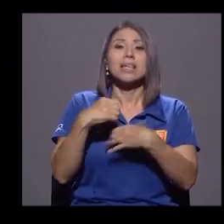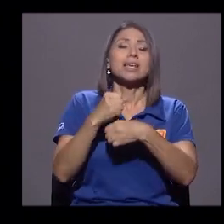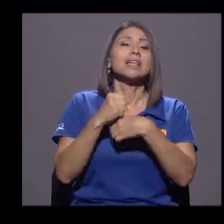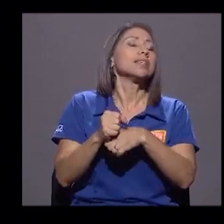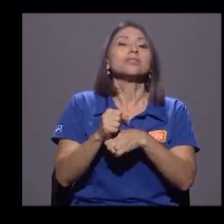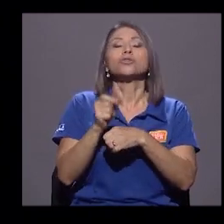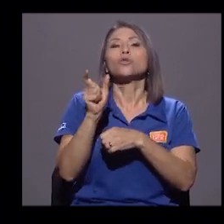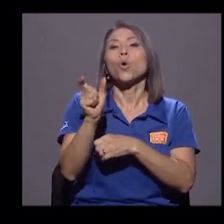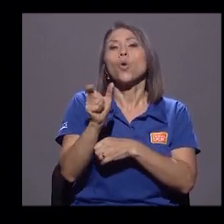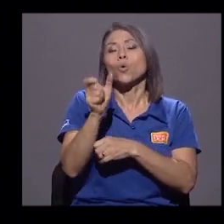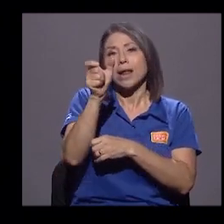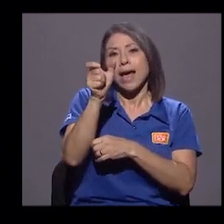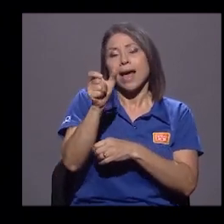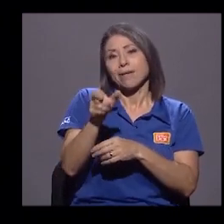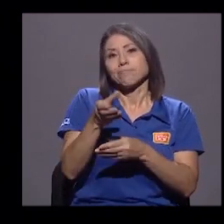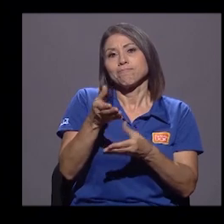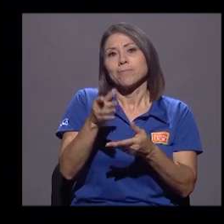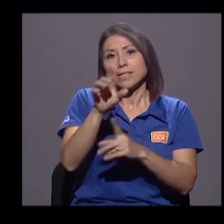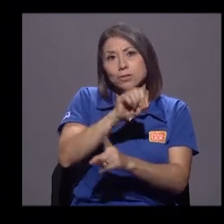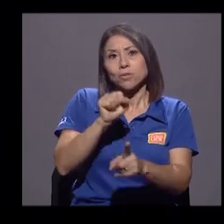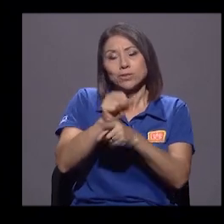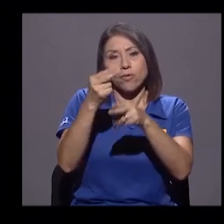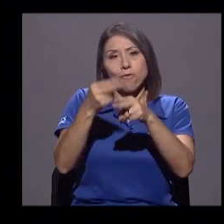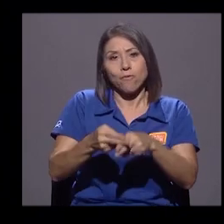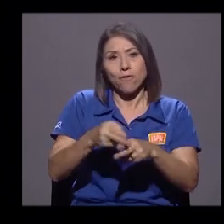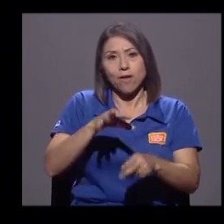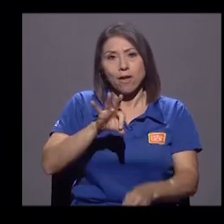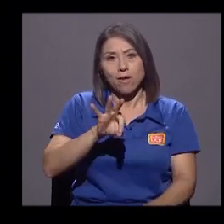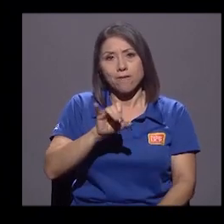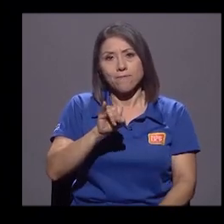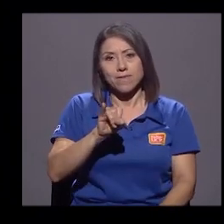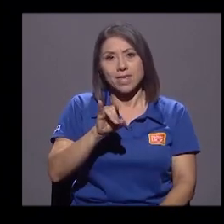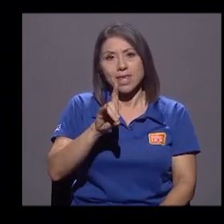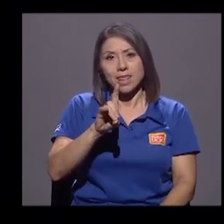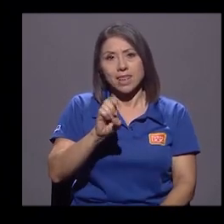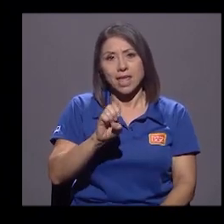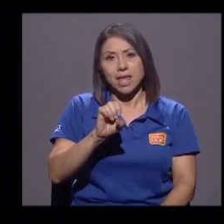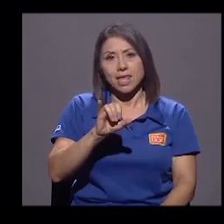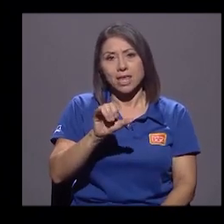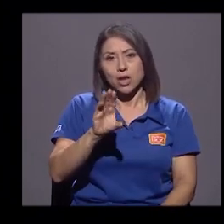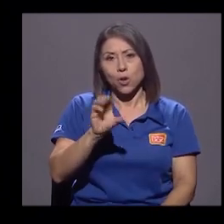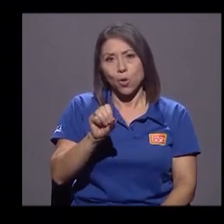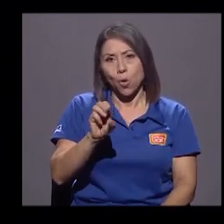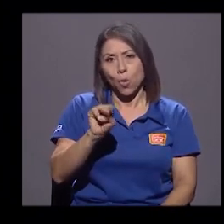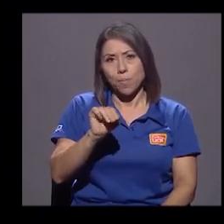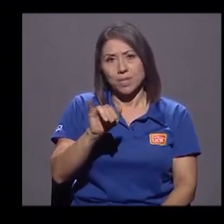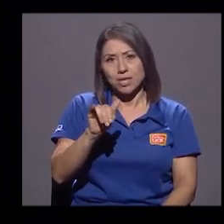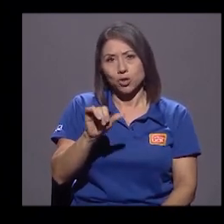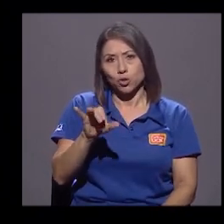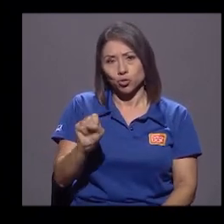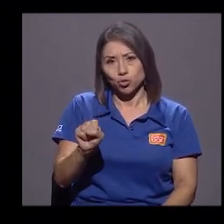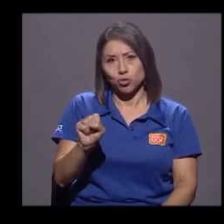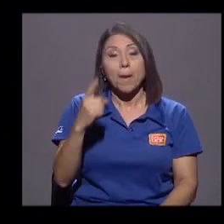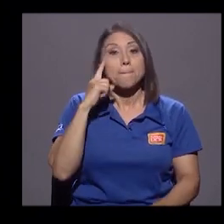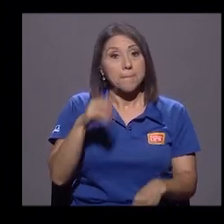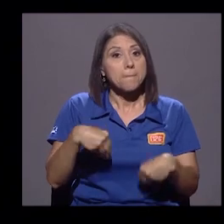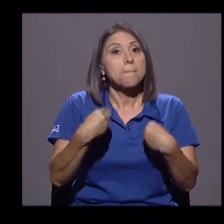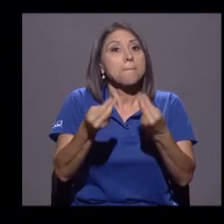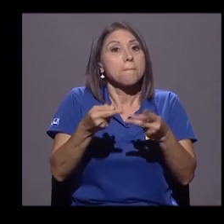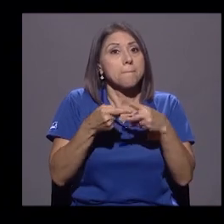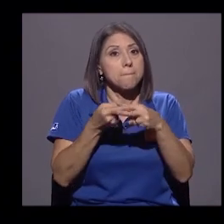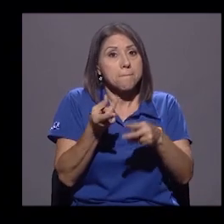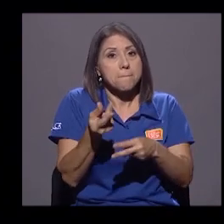los fideicomisos como una herramienta que daba un poco más de tranquilidad al sector bancario para facilitar crédito a los partidos